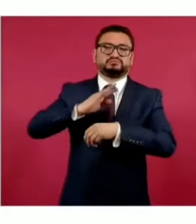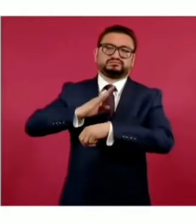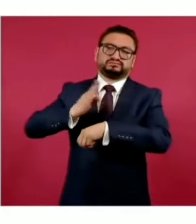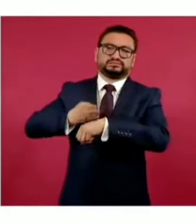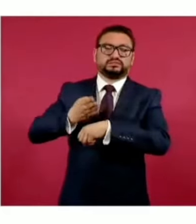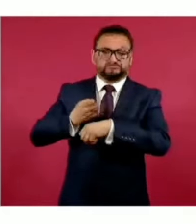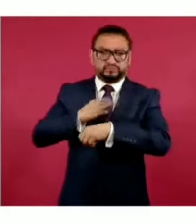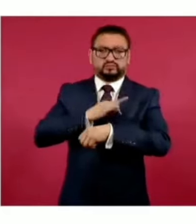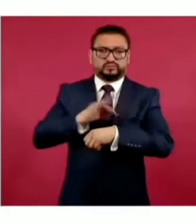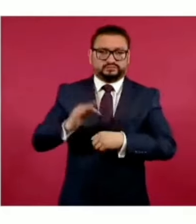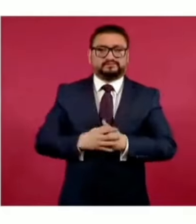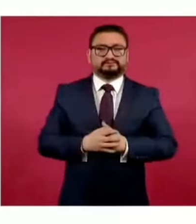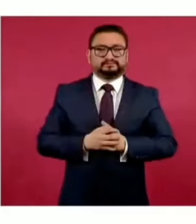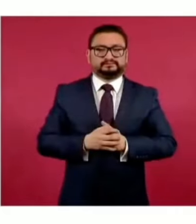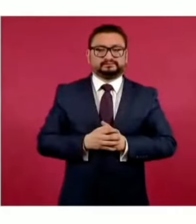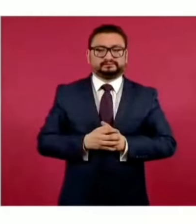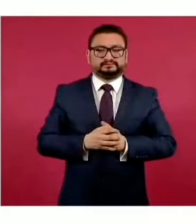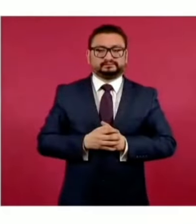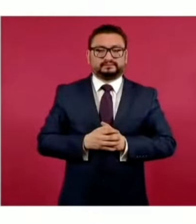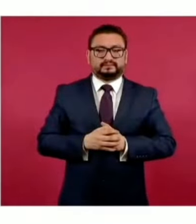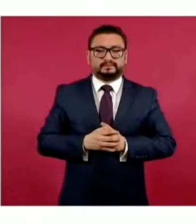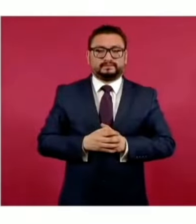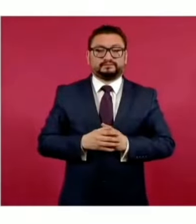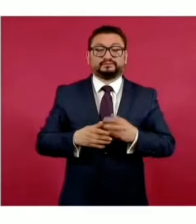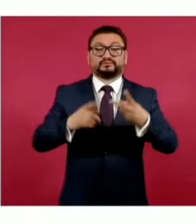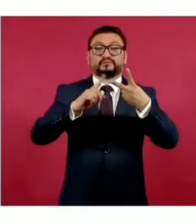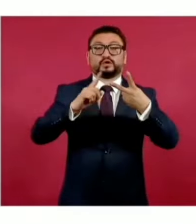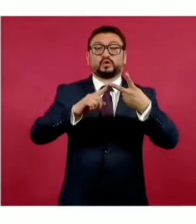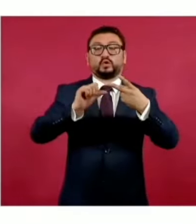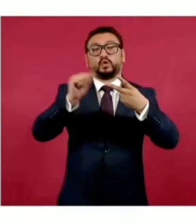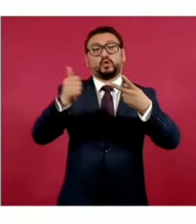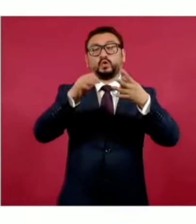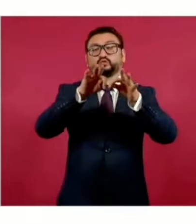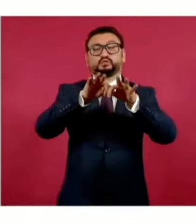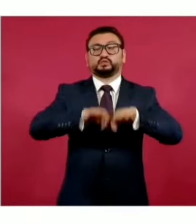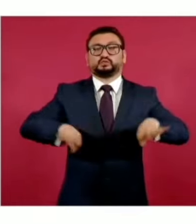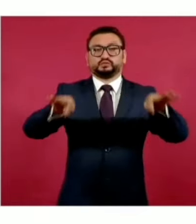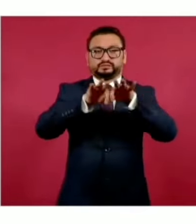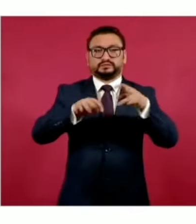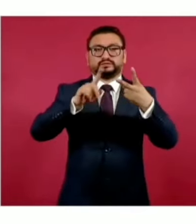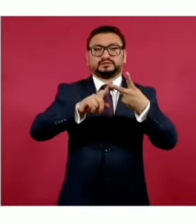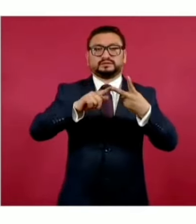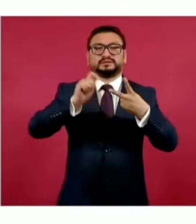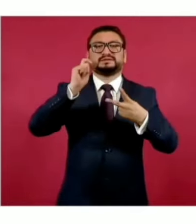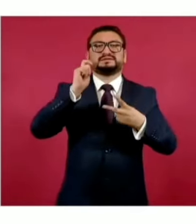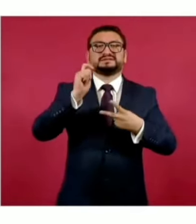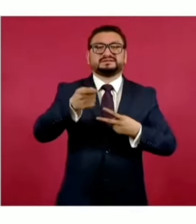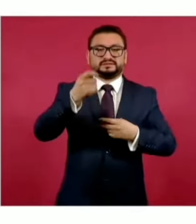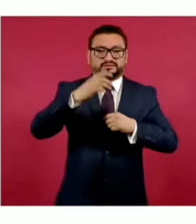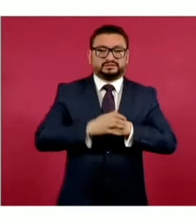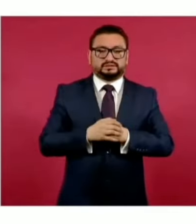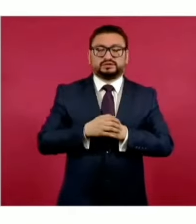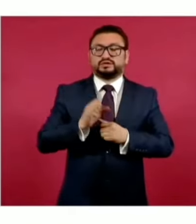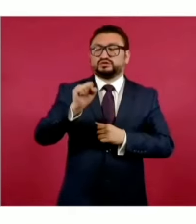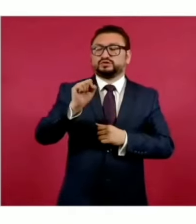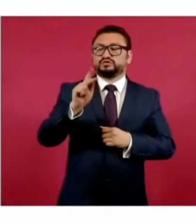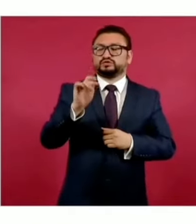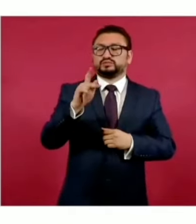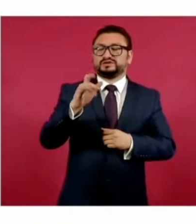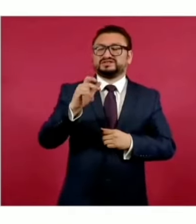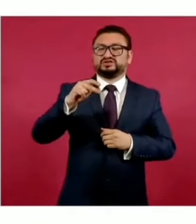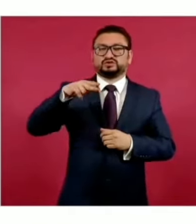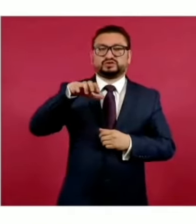incluso sancionar. Segundo elemento importantísimo, el tema de las famosas suspensiones.